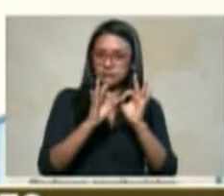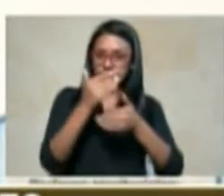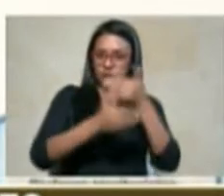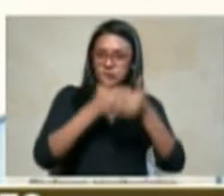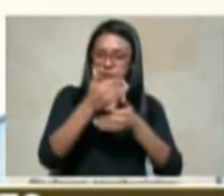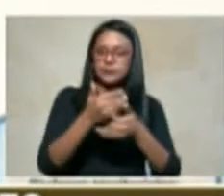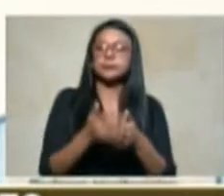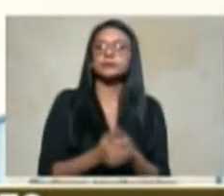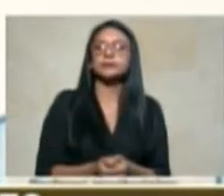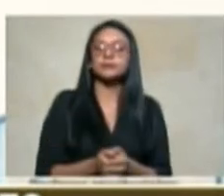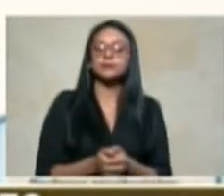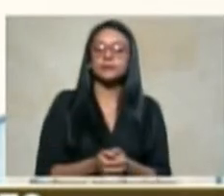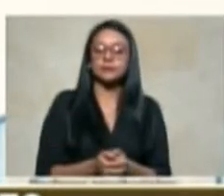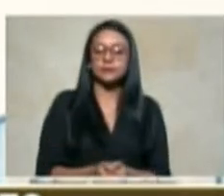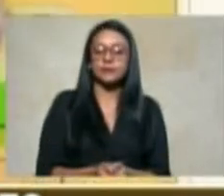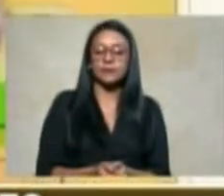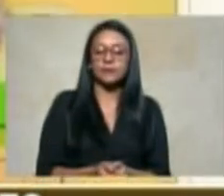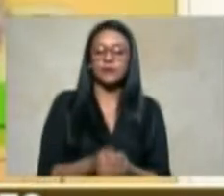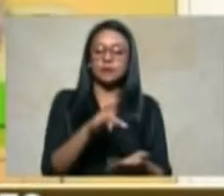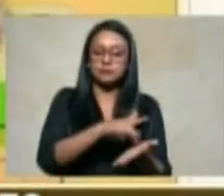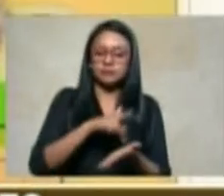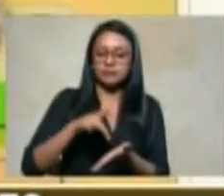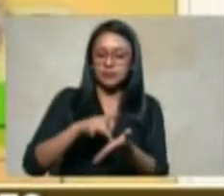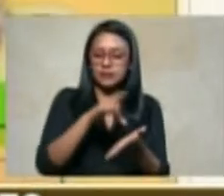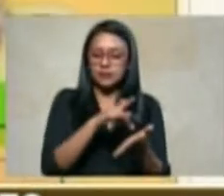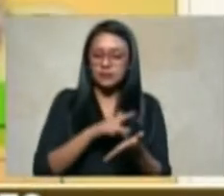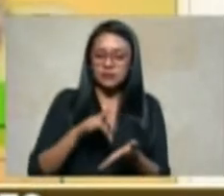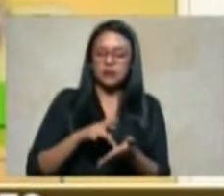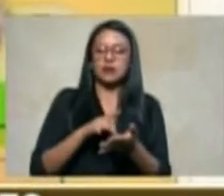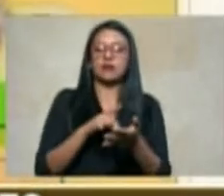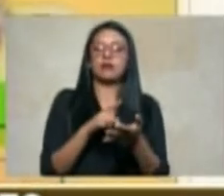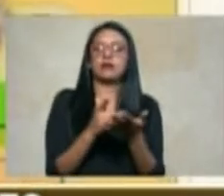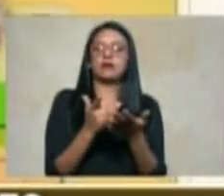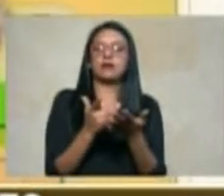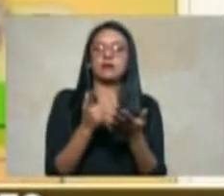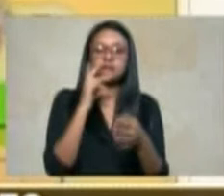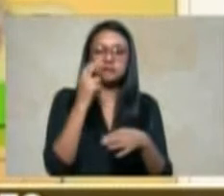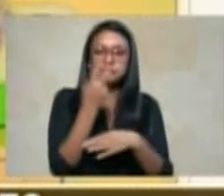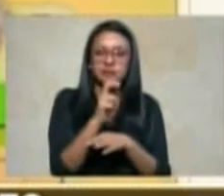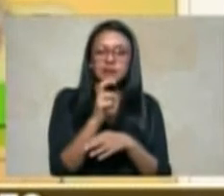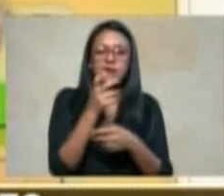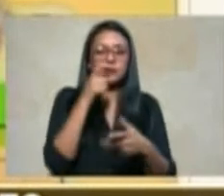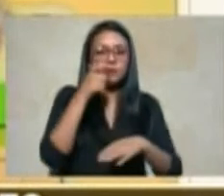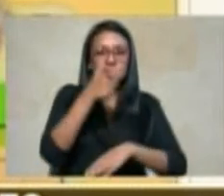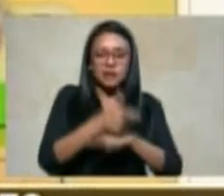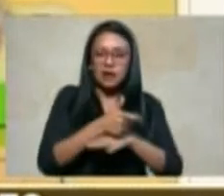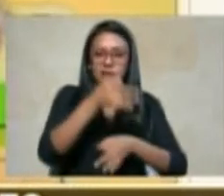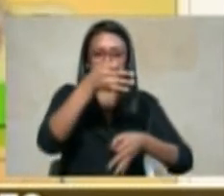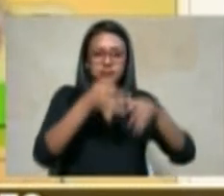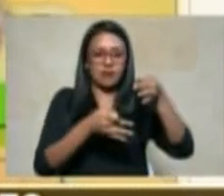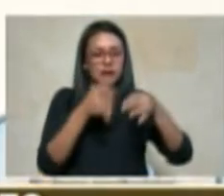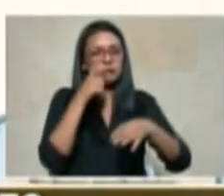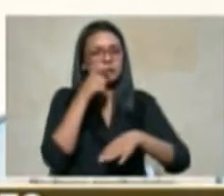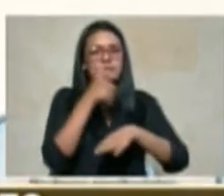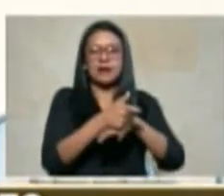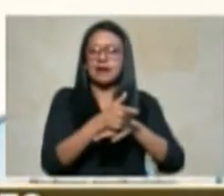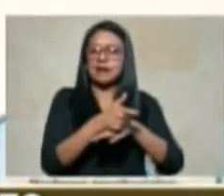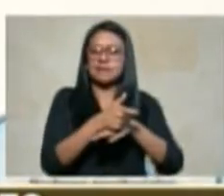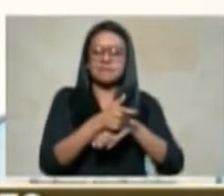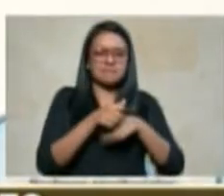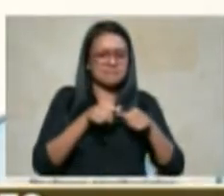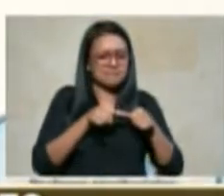la participación de la Procuraduría General de la Nación es permanente y constante además obligatoria en virtud de la ley